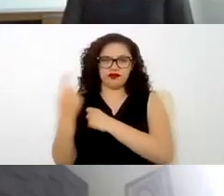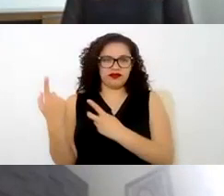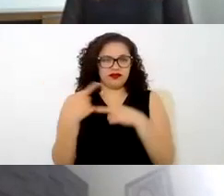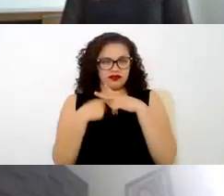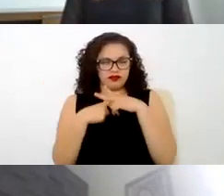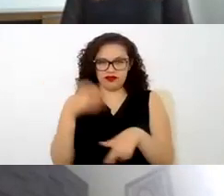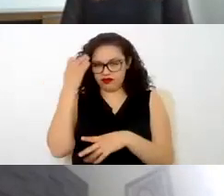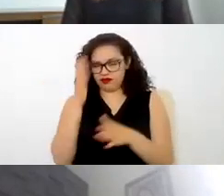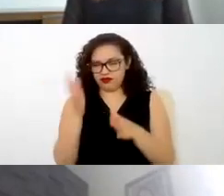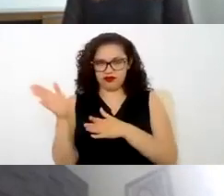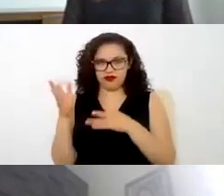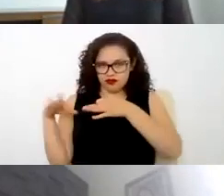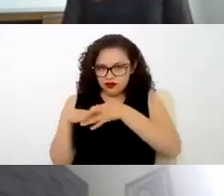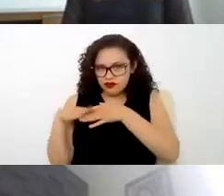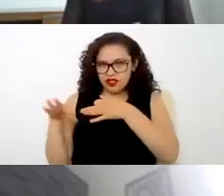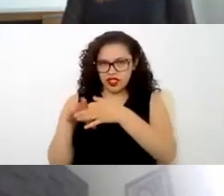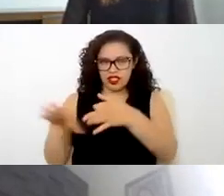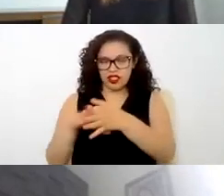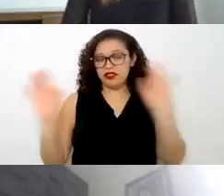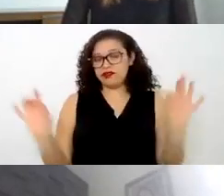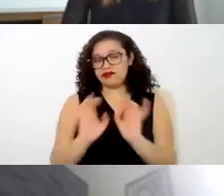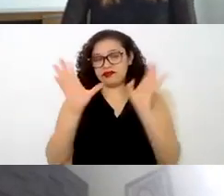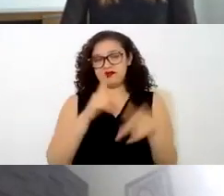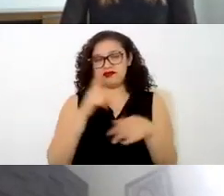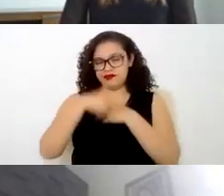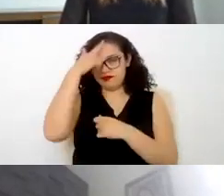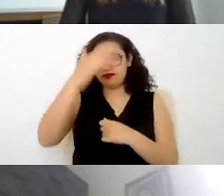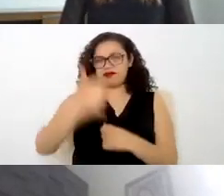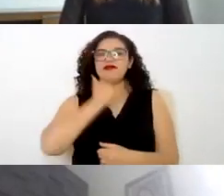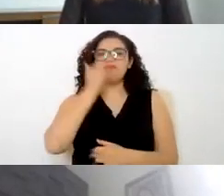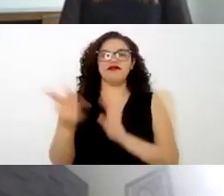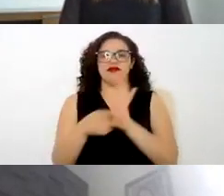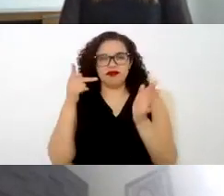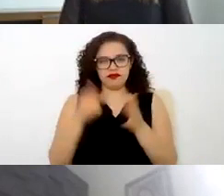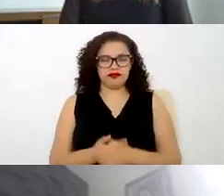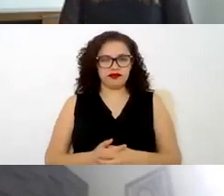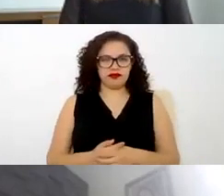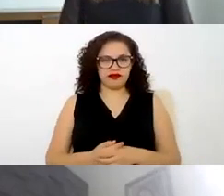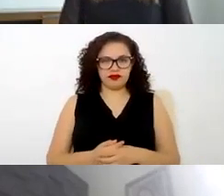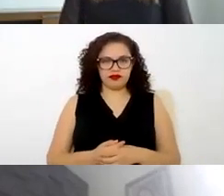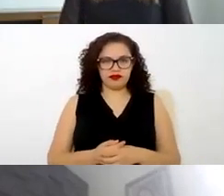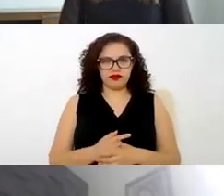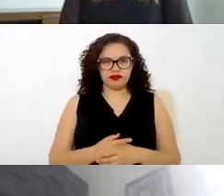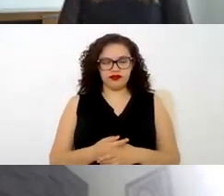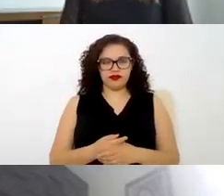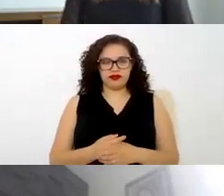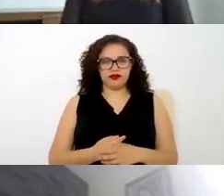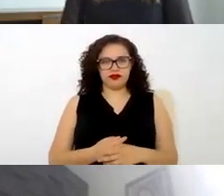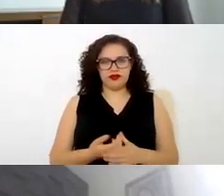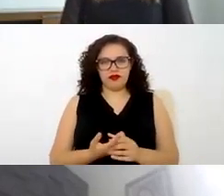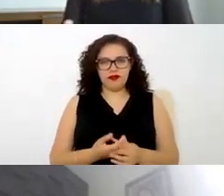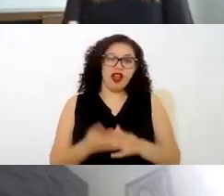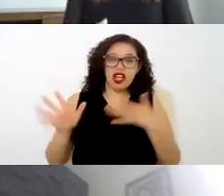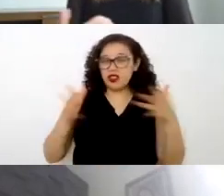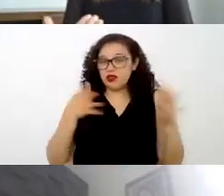periódicas en dado caso de caer en algún incumplimiento son relativamente menores